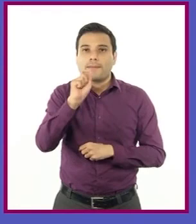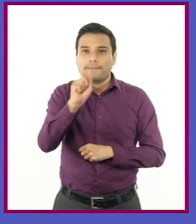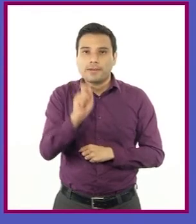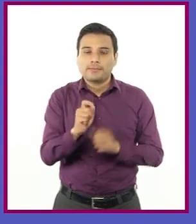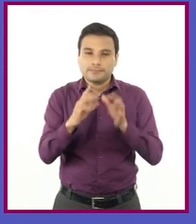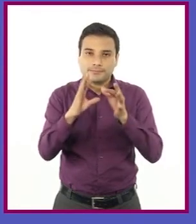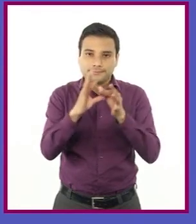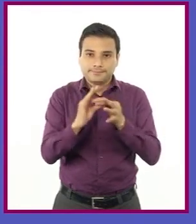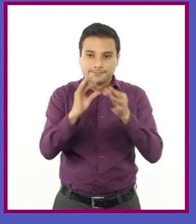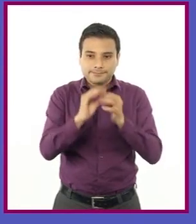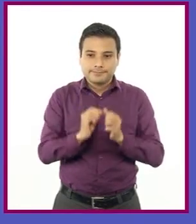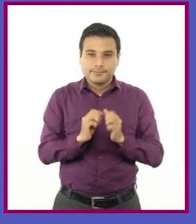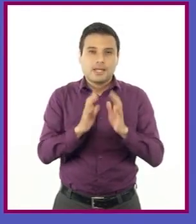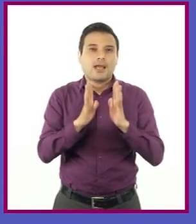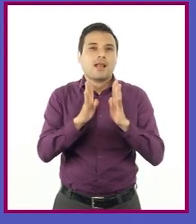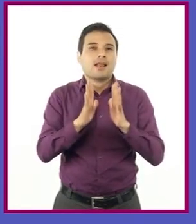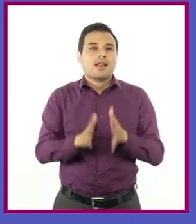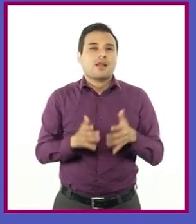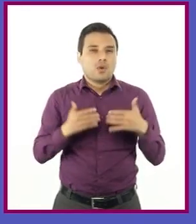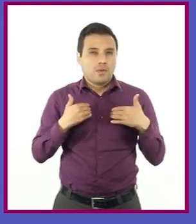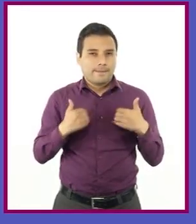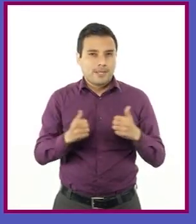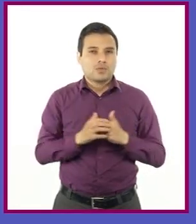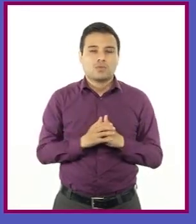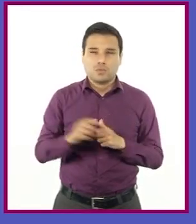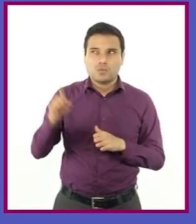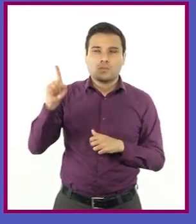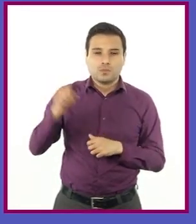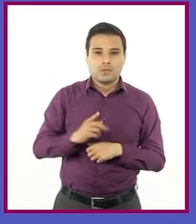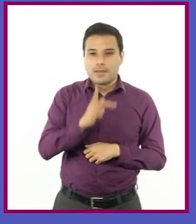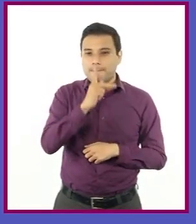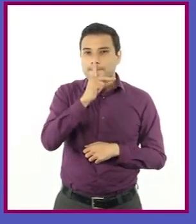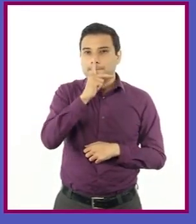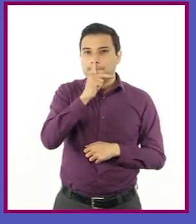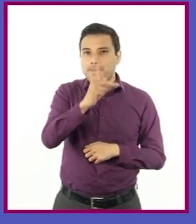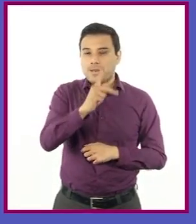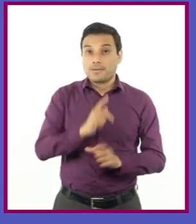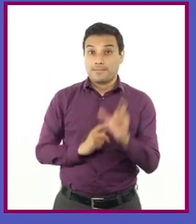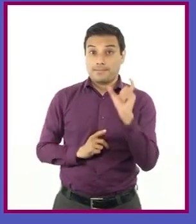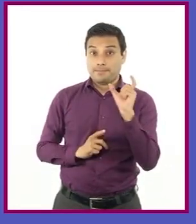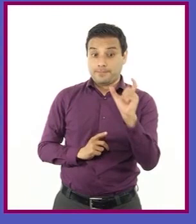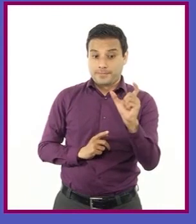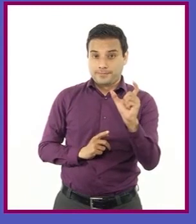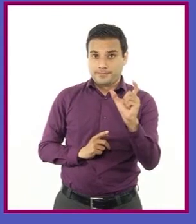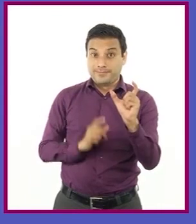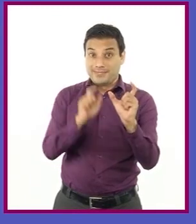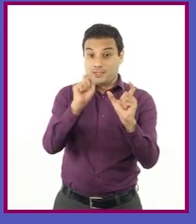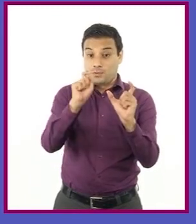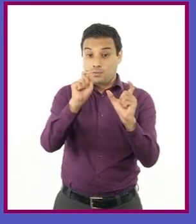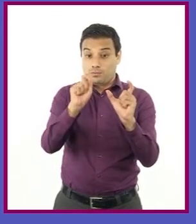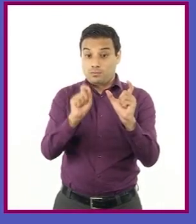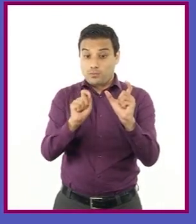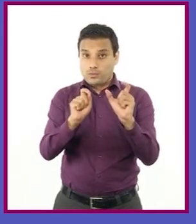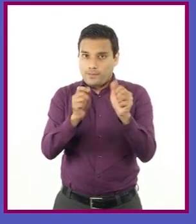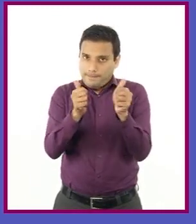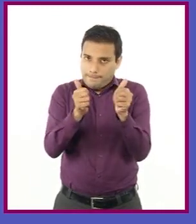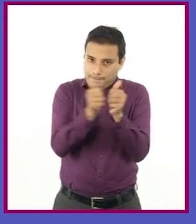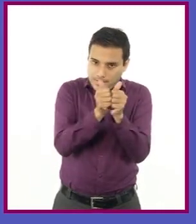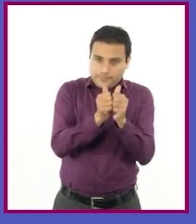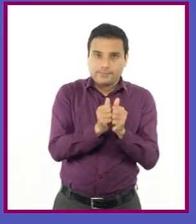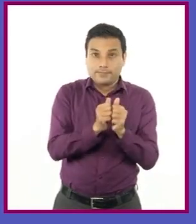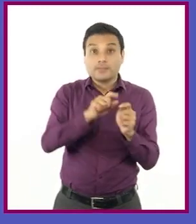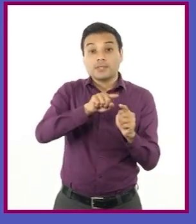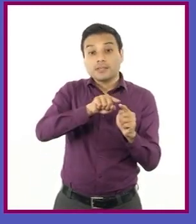Noto además que estos dos puntos se escriben pegados a la palabra o el signo que los antecede y separados por un espacio de la